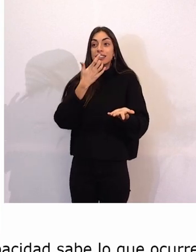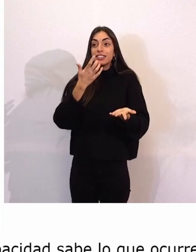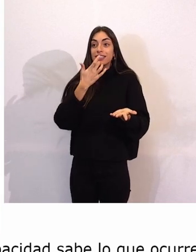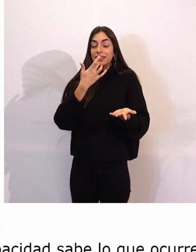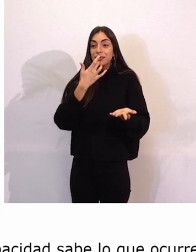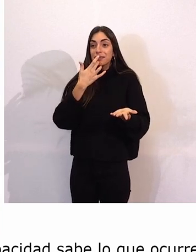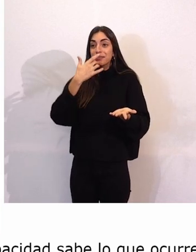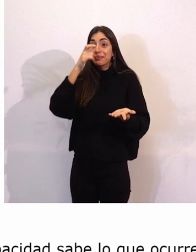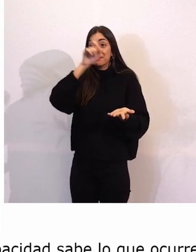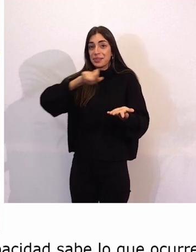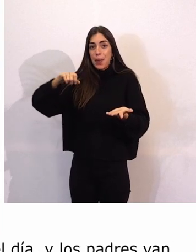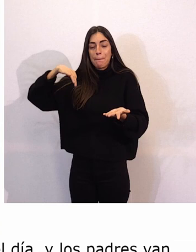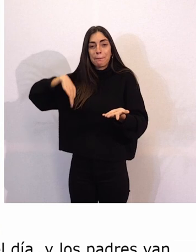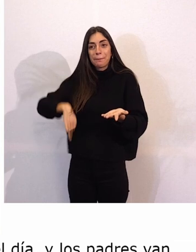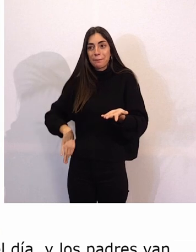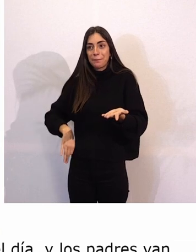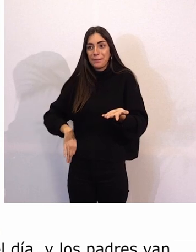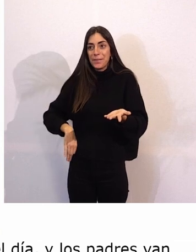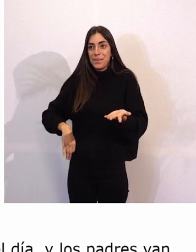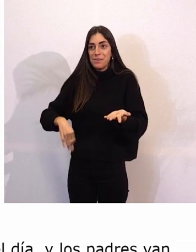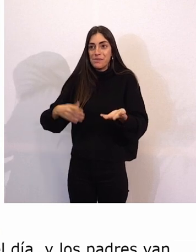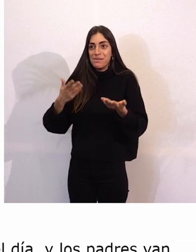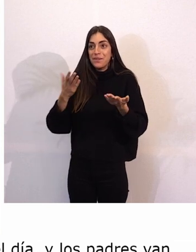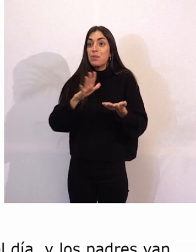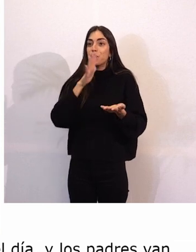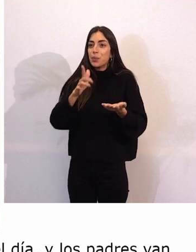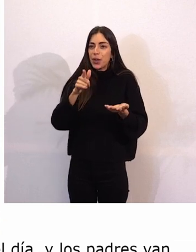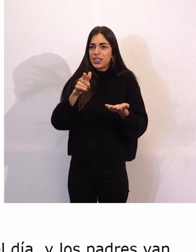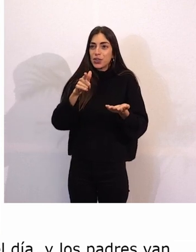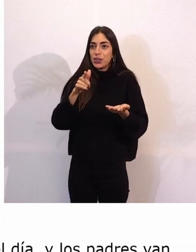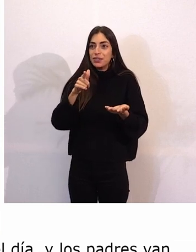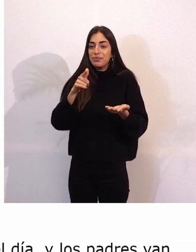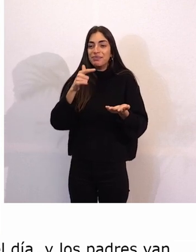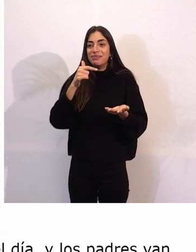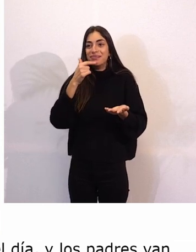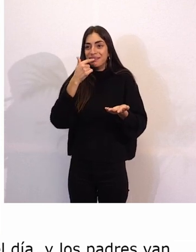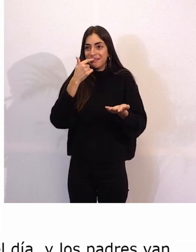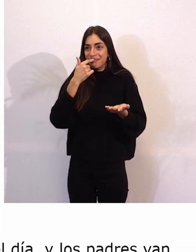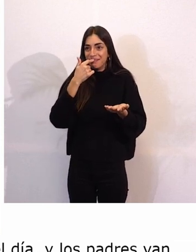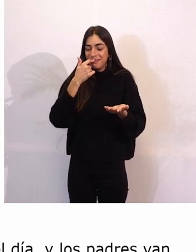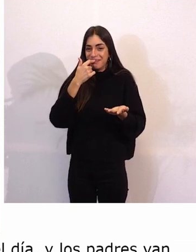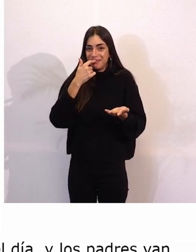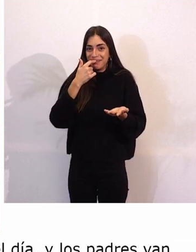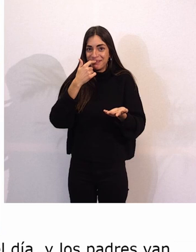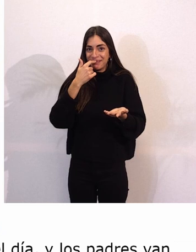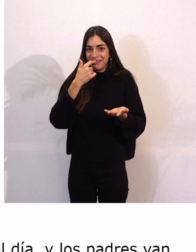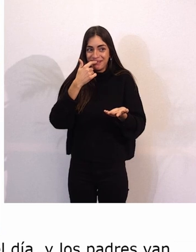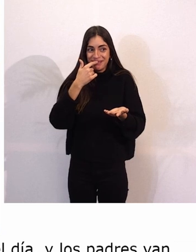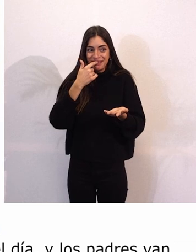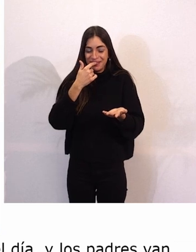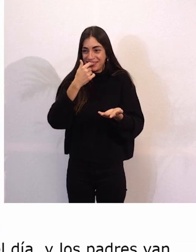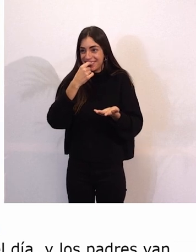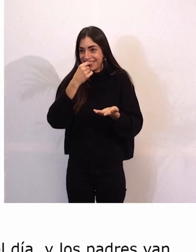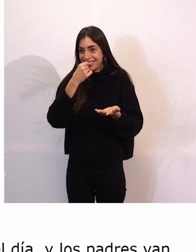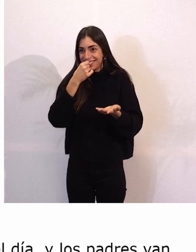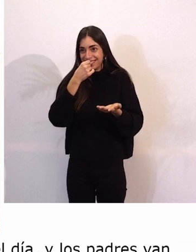profesionales. Y por eso pido que se cambien todos los estatutos.